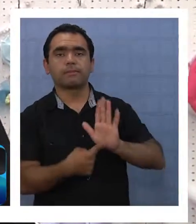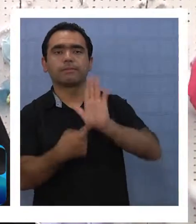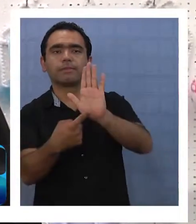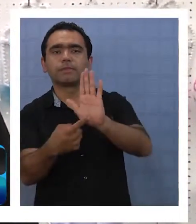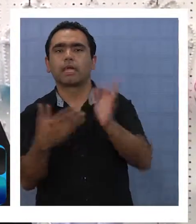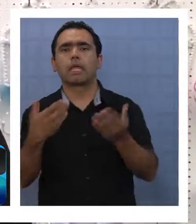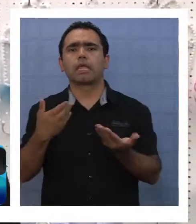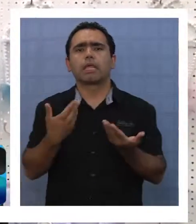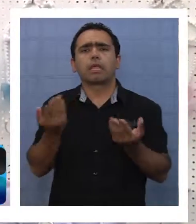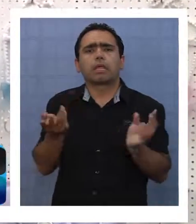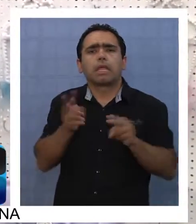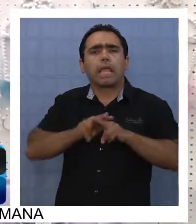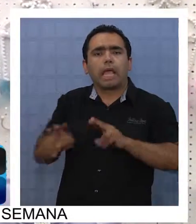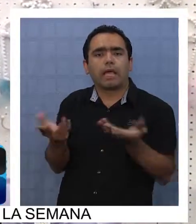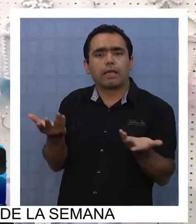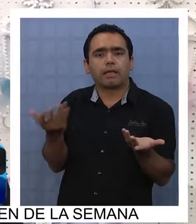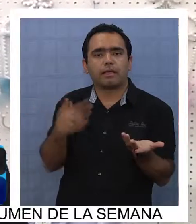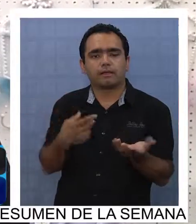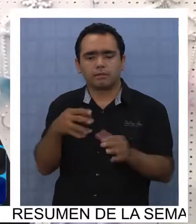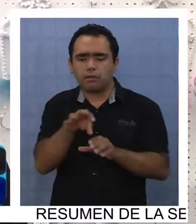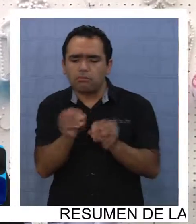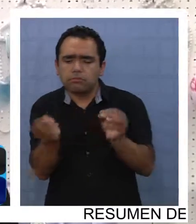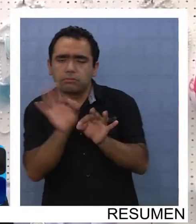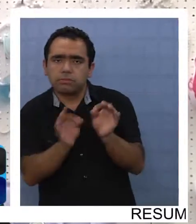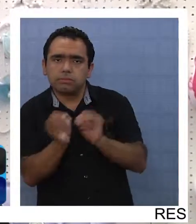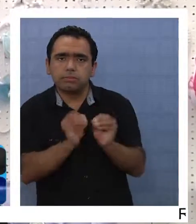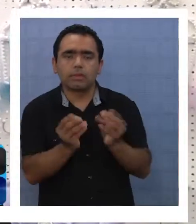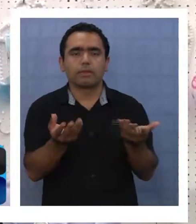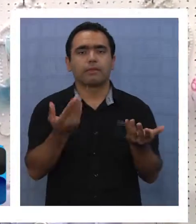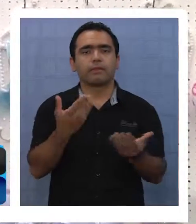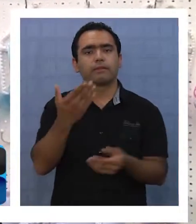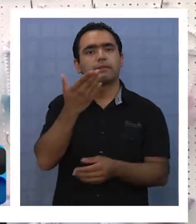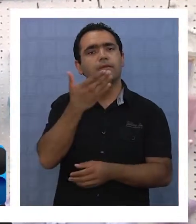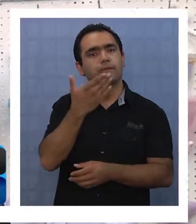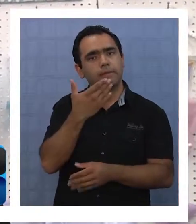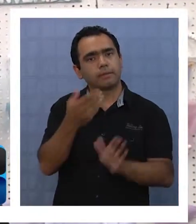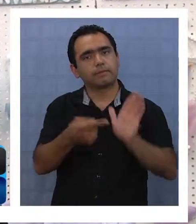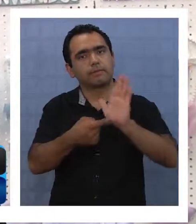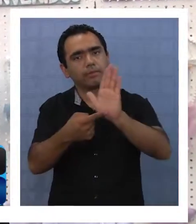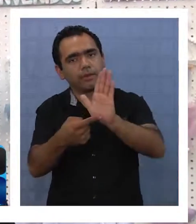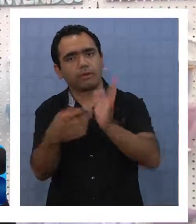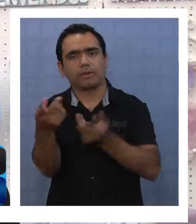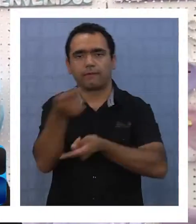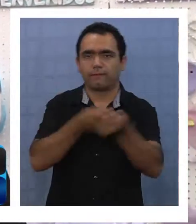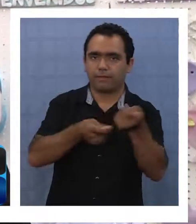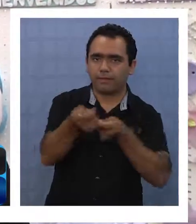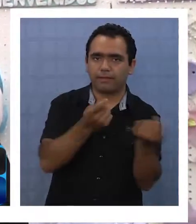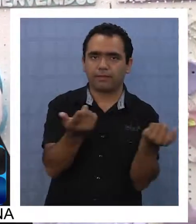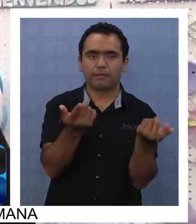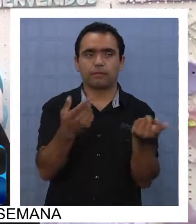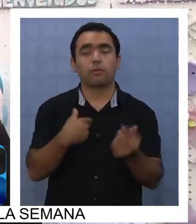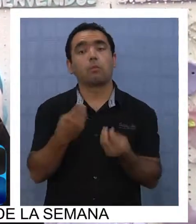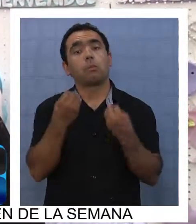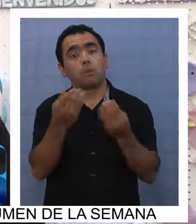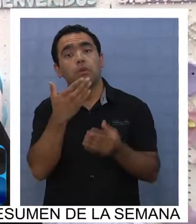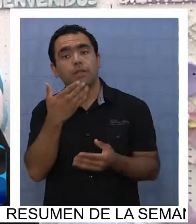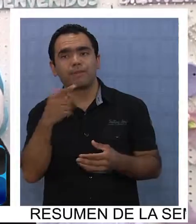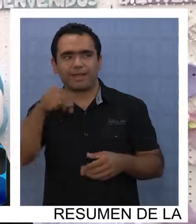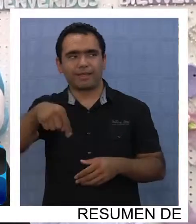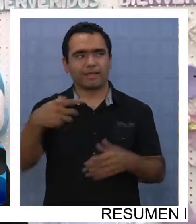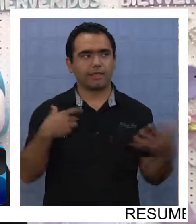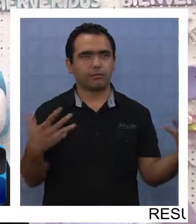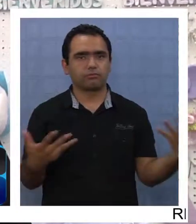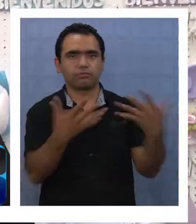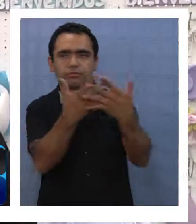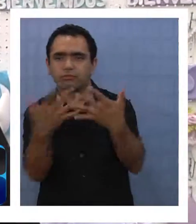lo que hace el artesano. Y por supuesto también las ventas. Bueno, tú haces también redes acá, haces